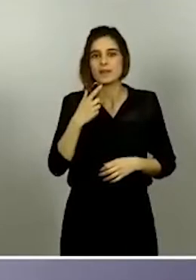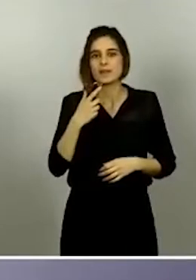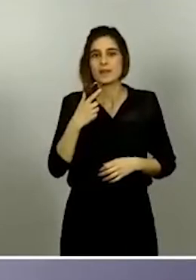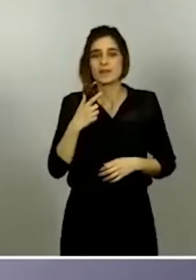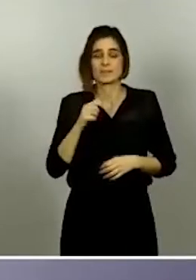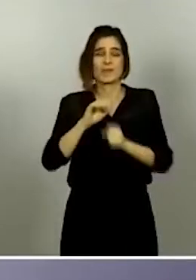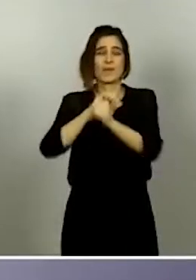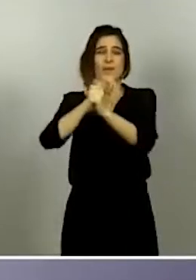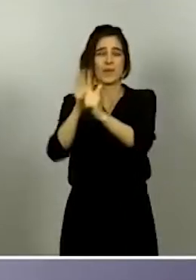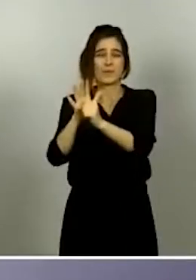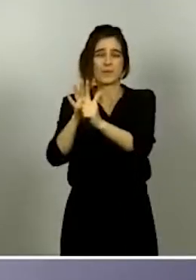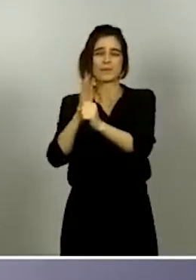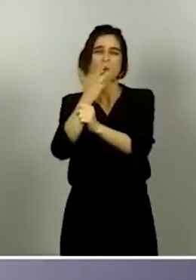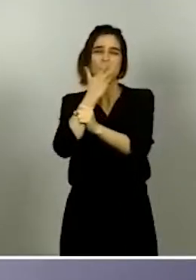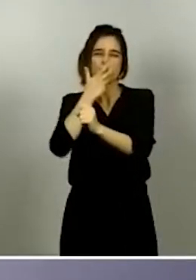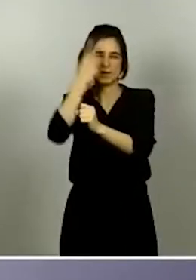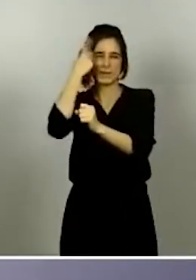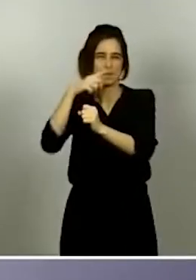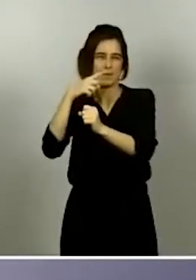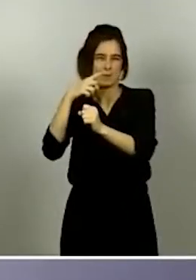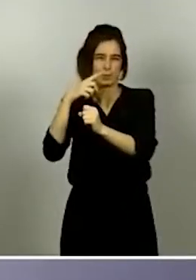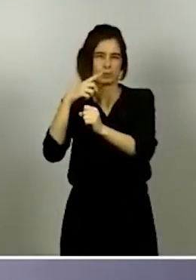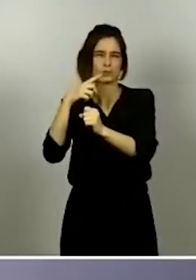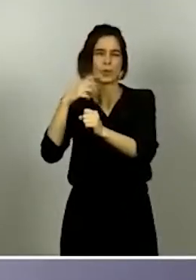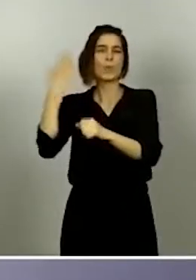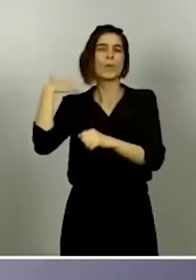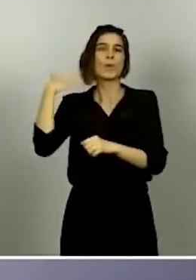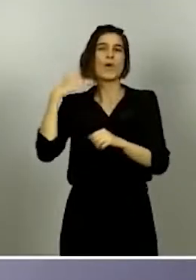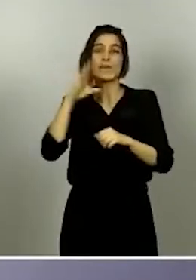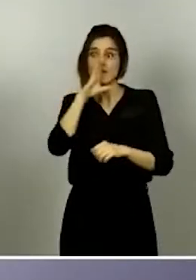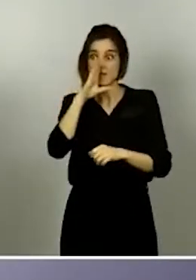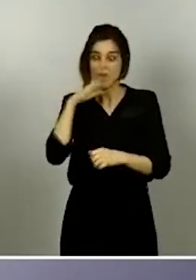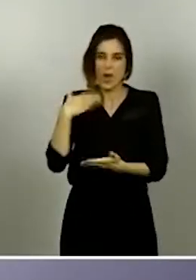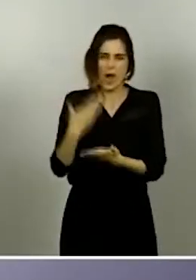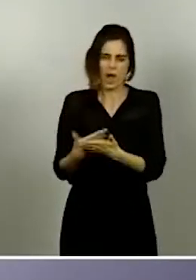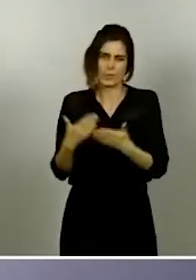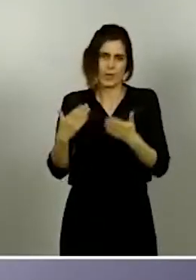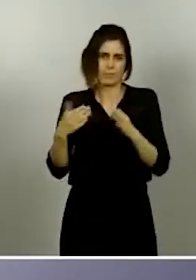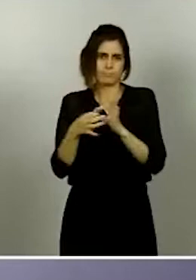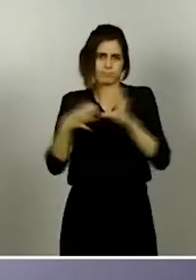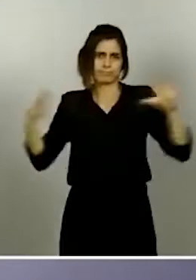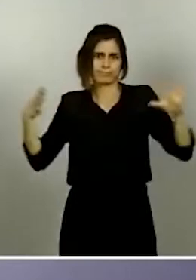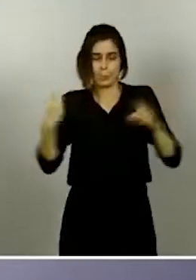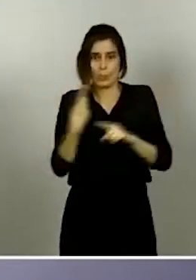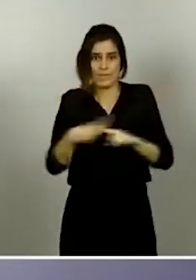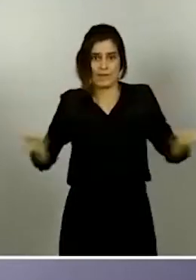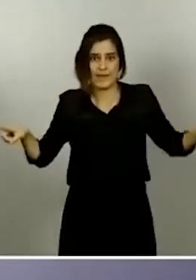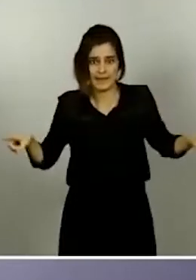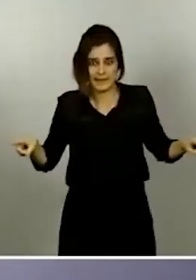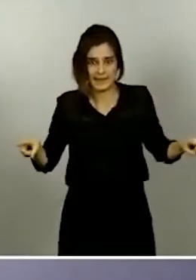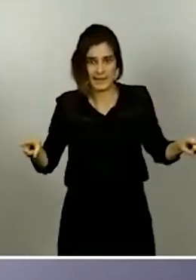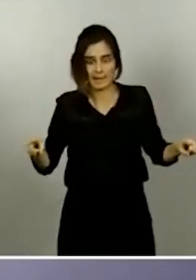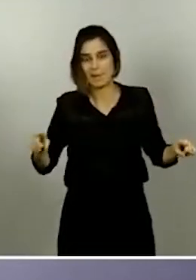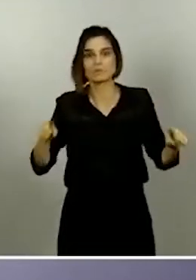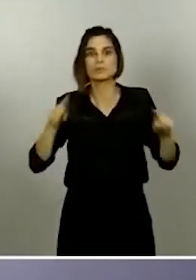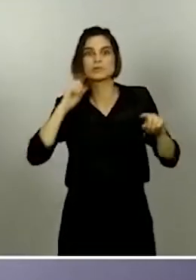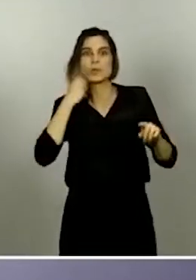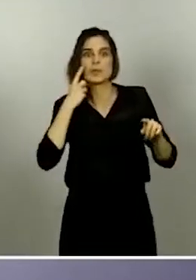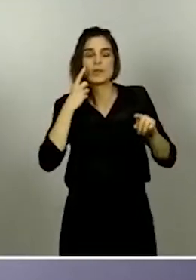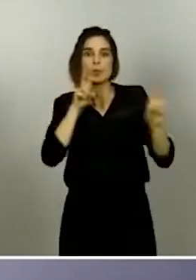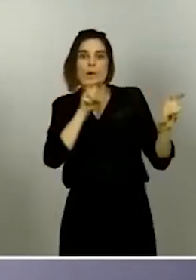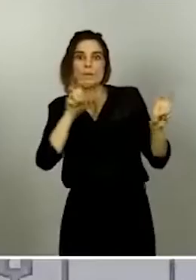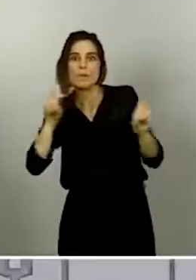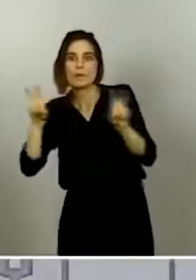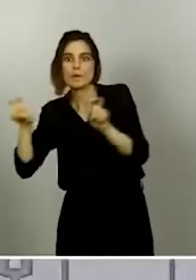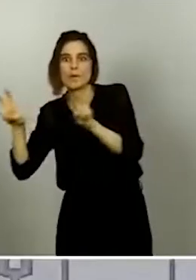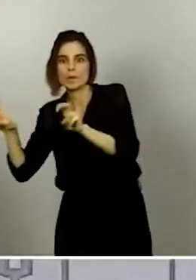conocemos hoy. ¿Cuáles son las principales características de este virus según las últimas evidencias? ¿Cómo les influye